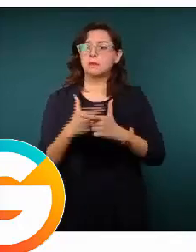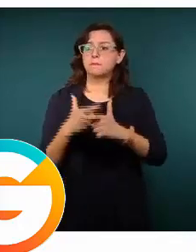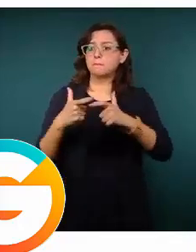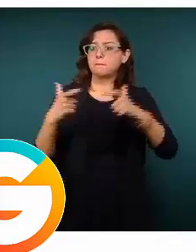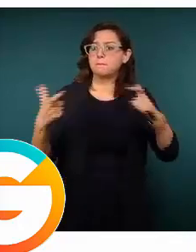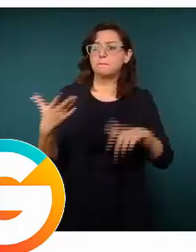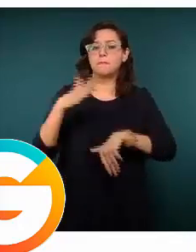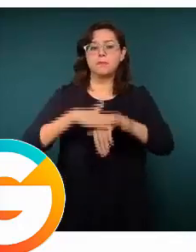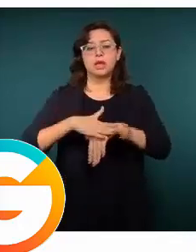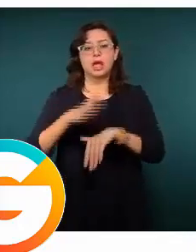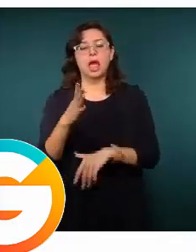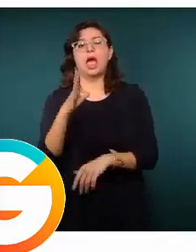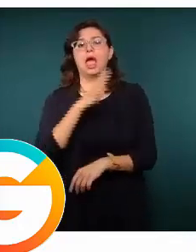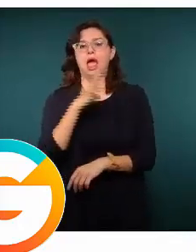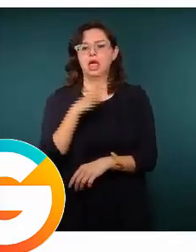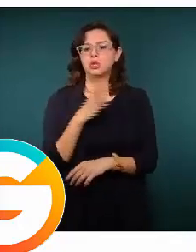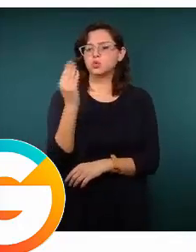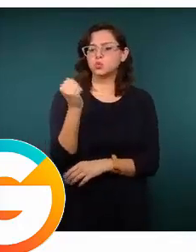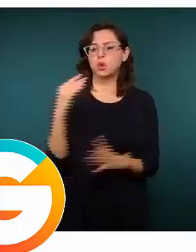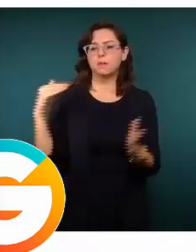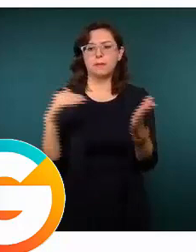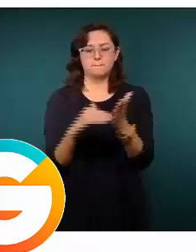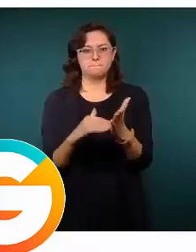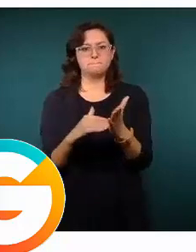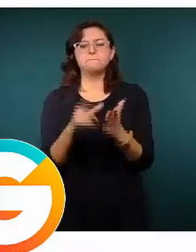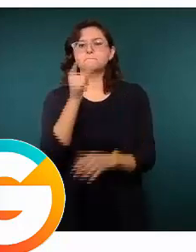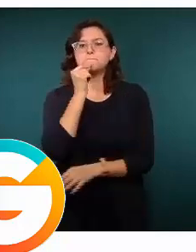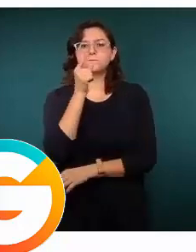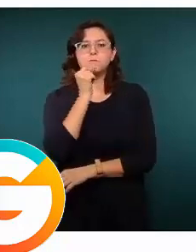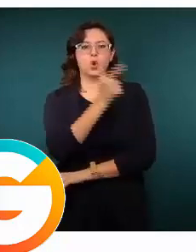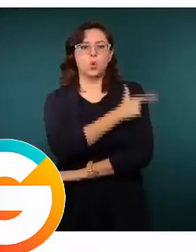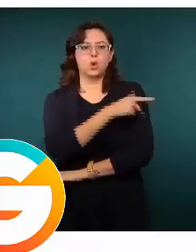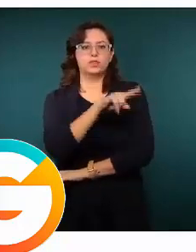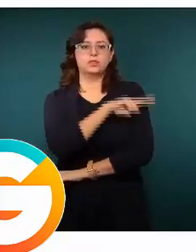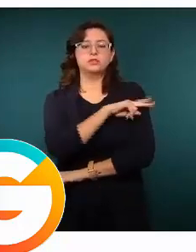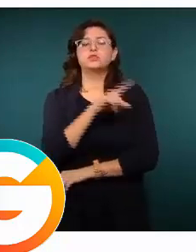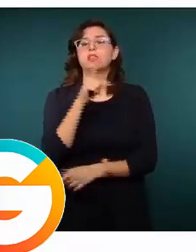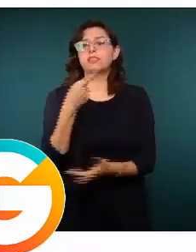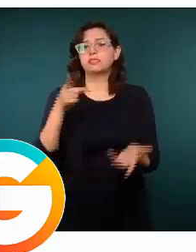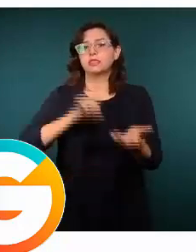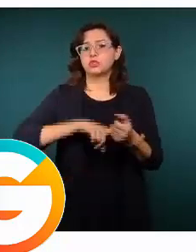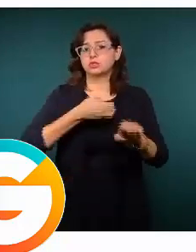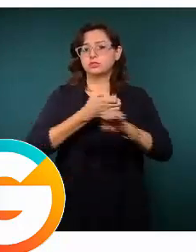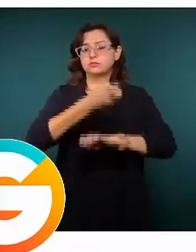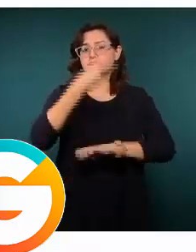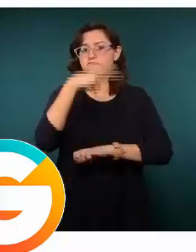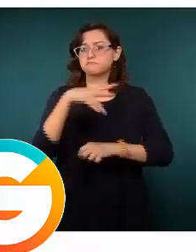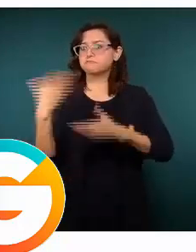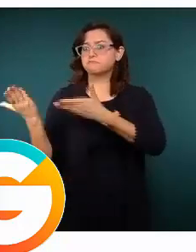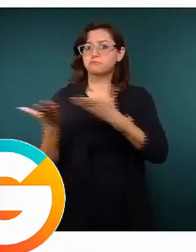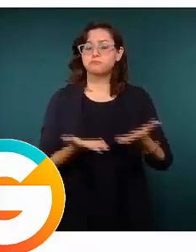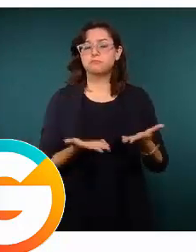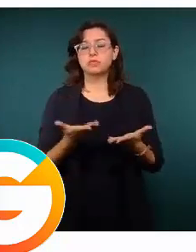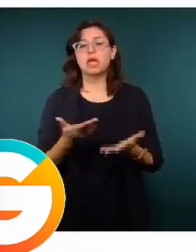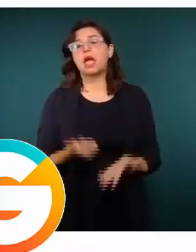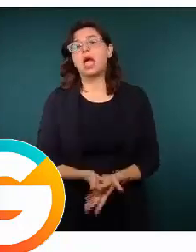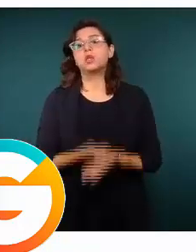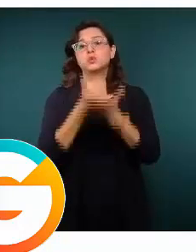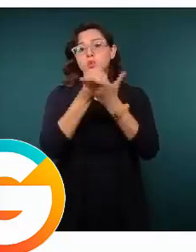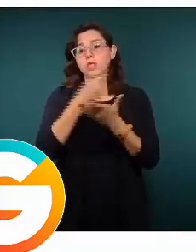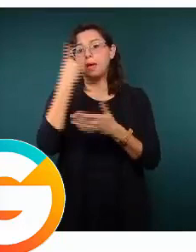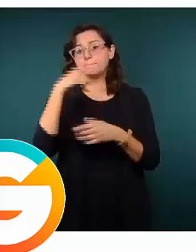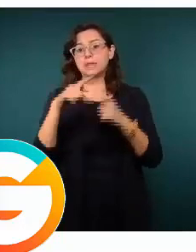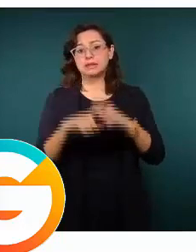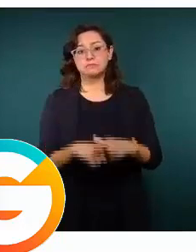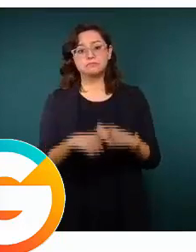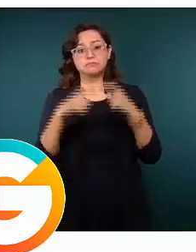Ya llegamos a cerca de 9 mil elementos que tenemos de la Guardia Nacional en el Estado de México, lo cual nos ayuda a crecer de